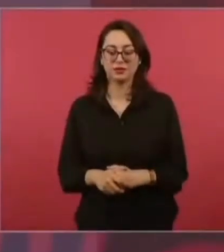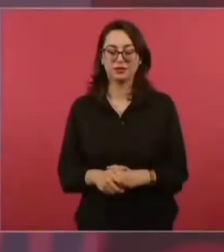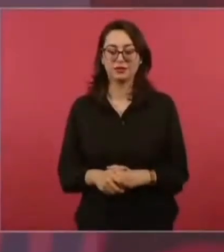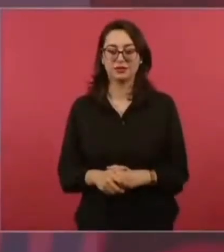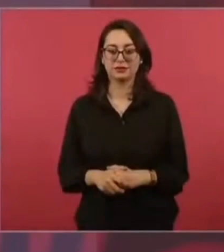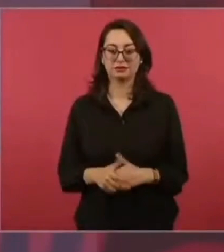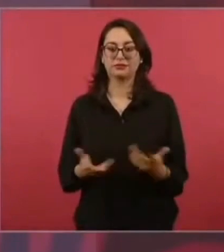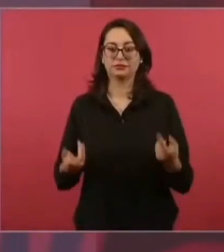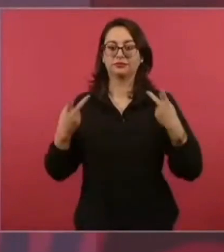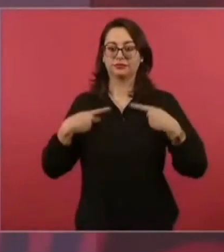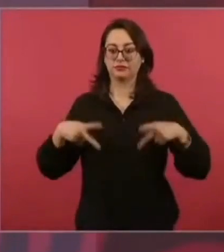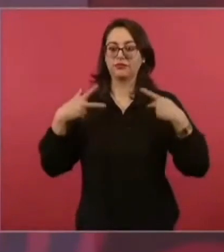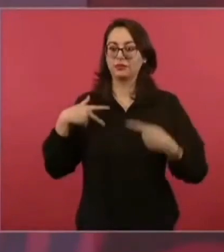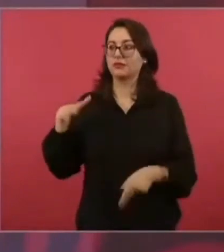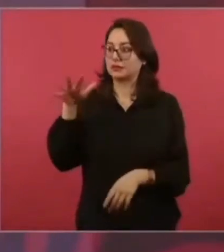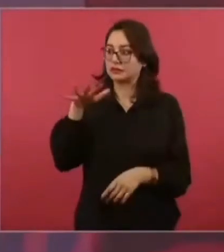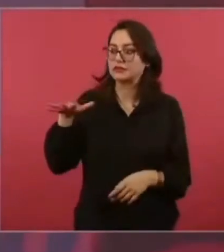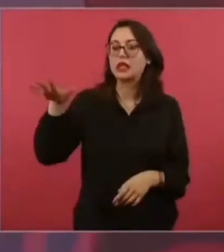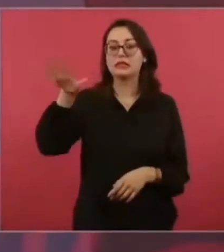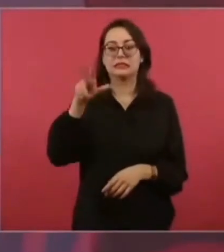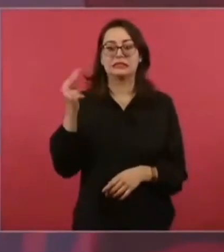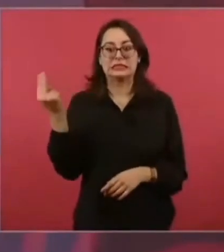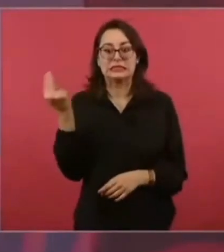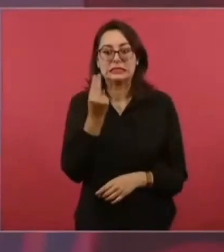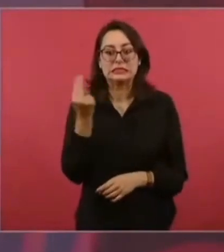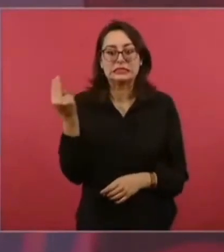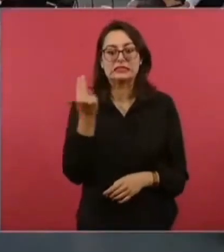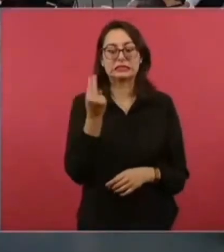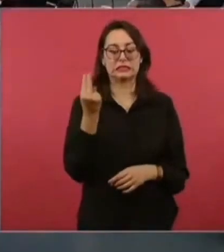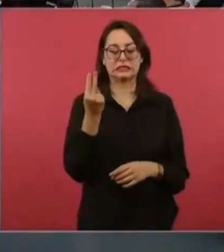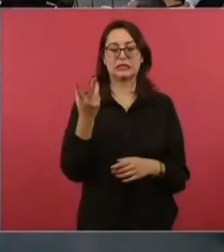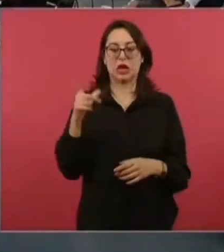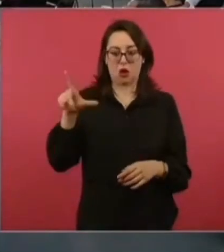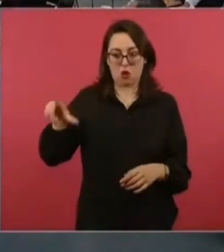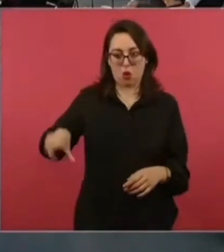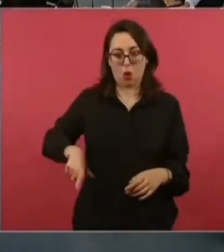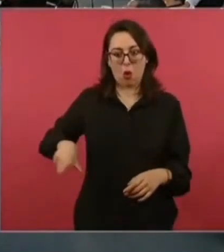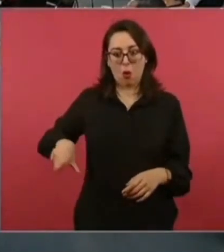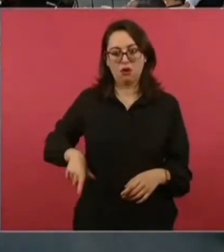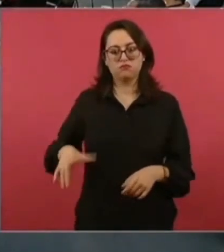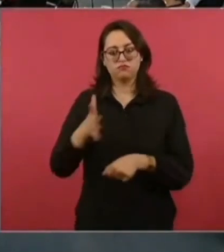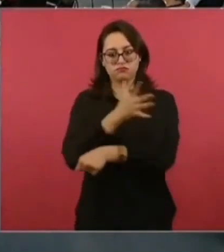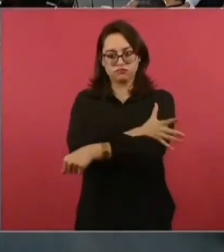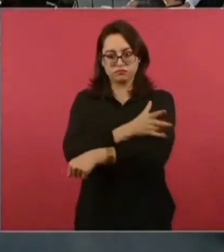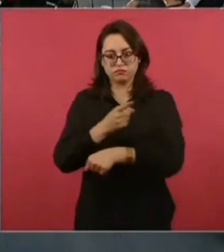desea y necesita. Gobernantes honestos.